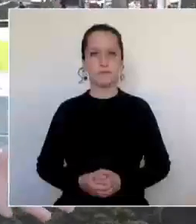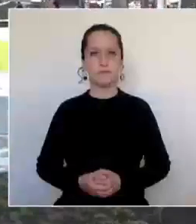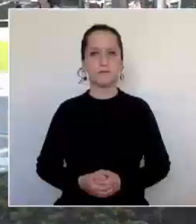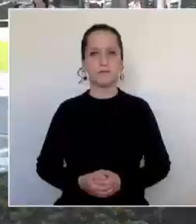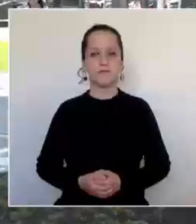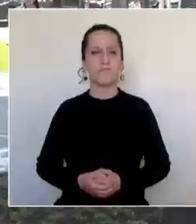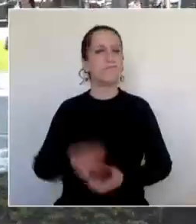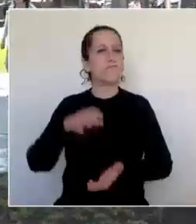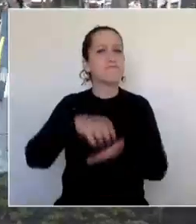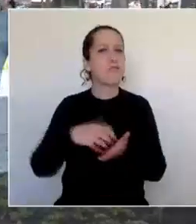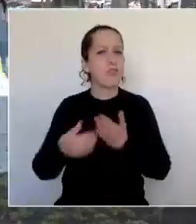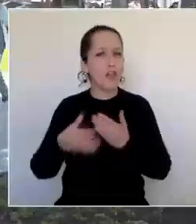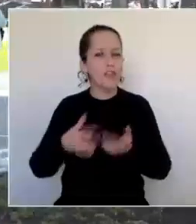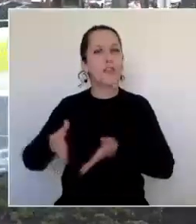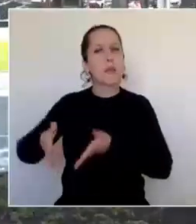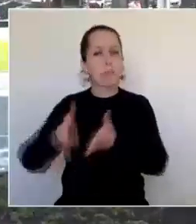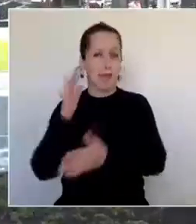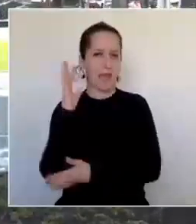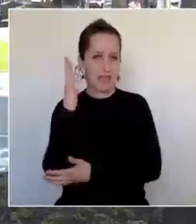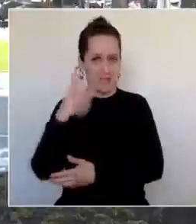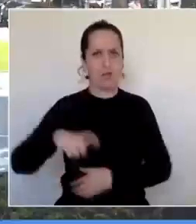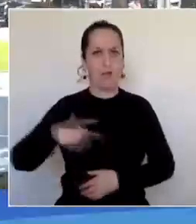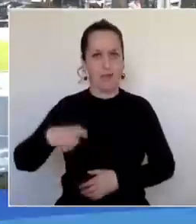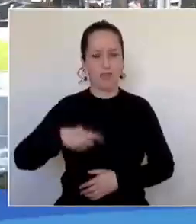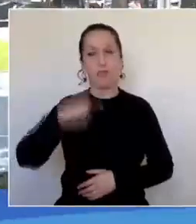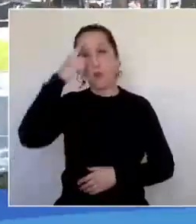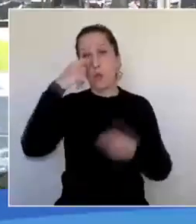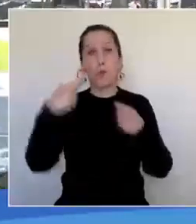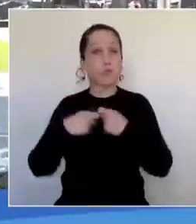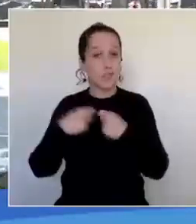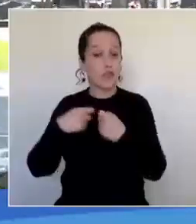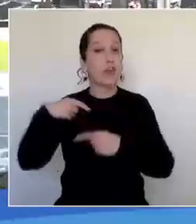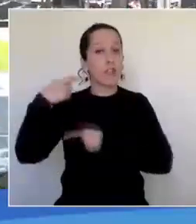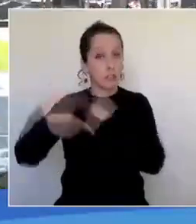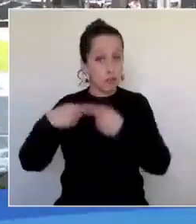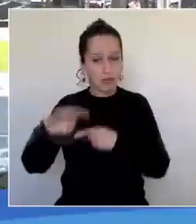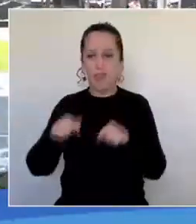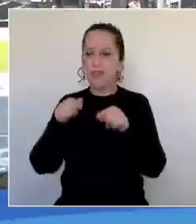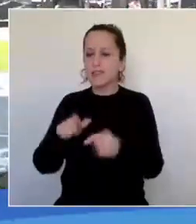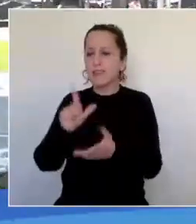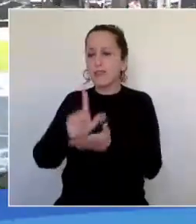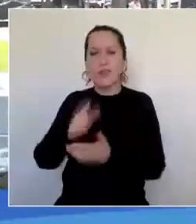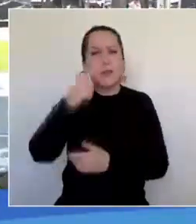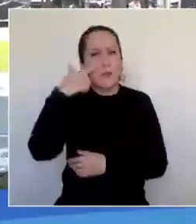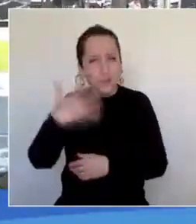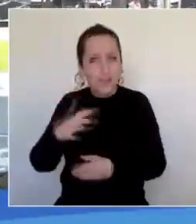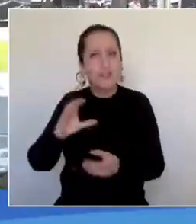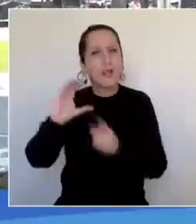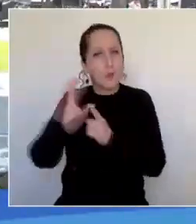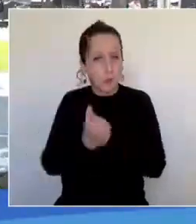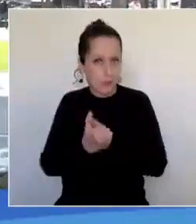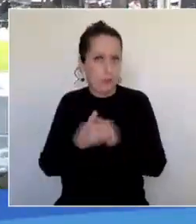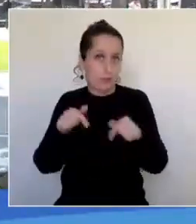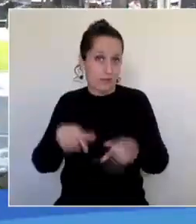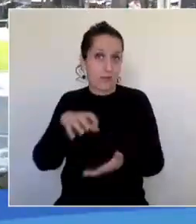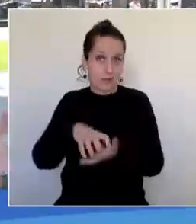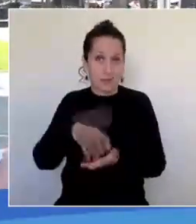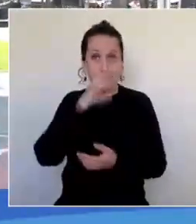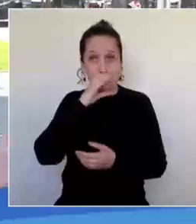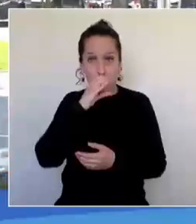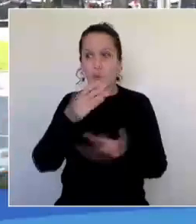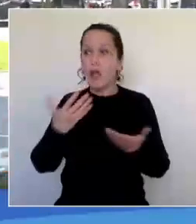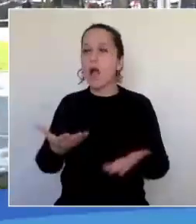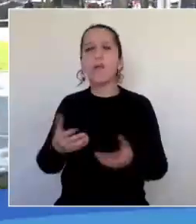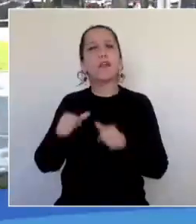Emplazada en el Parque Ecuador, la Galería de la Historia viene a ser uno de los puntos culturales más importantes de nuestra ciudad y que